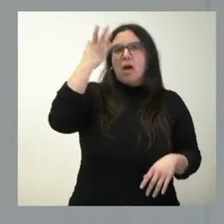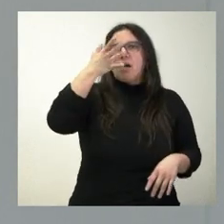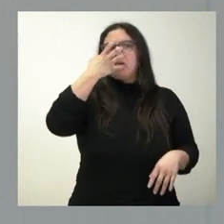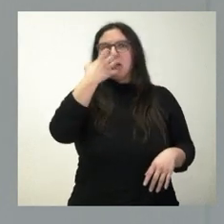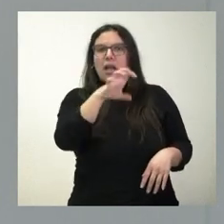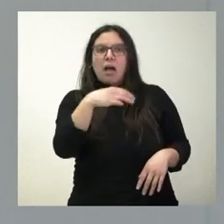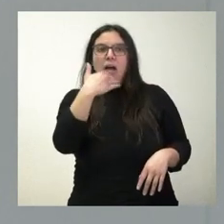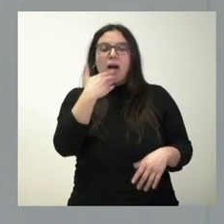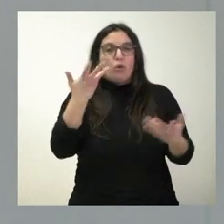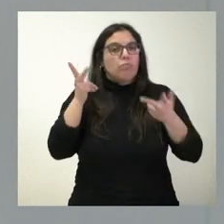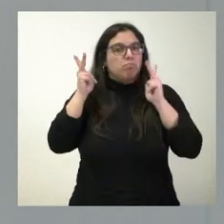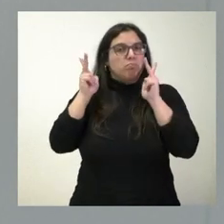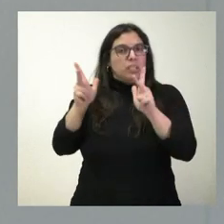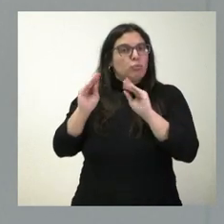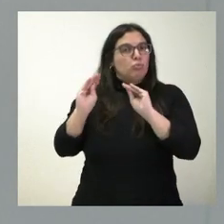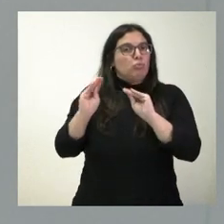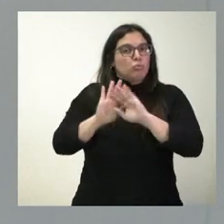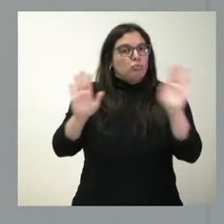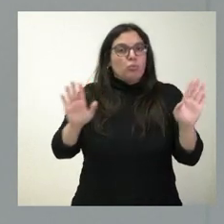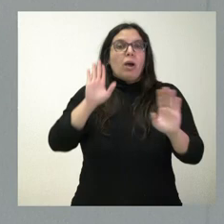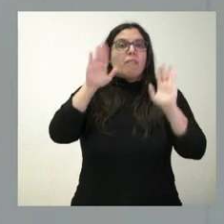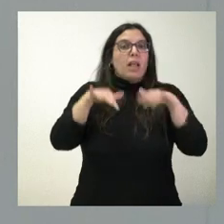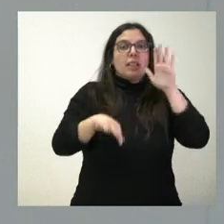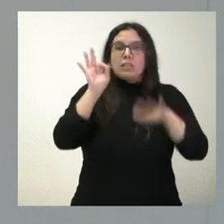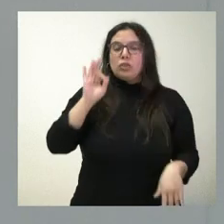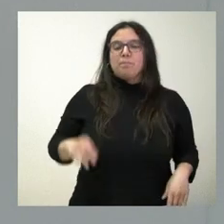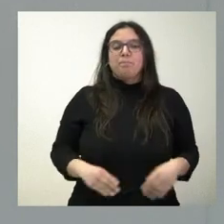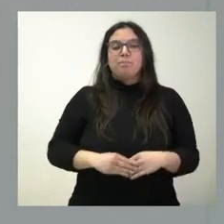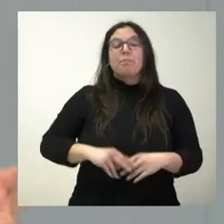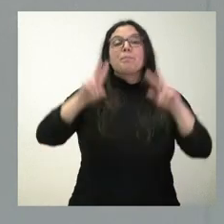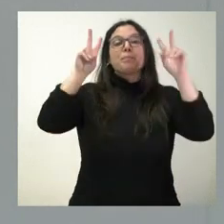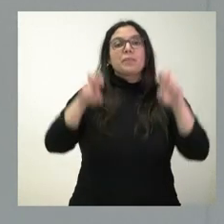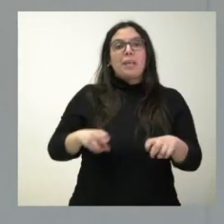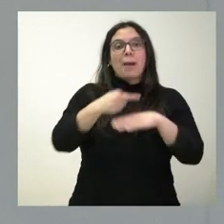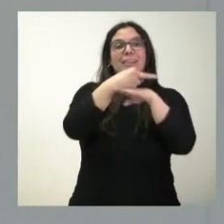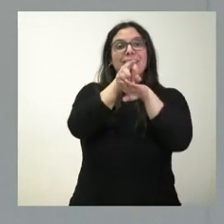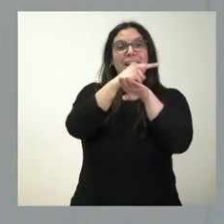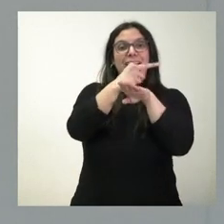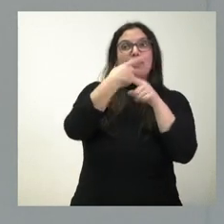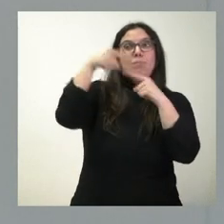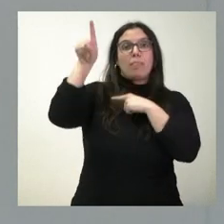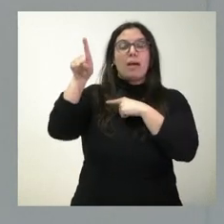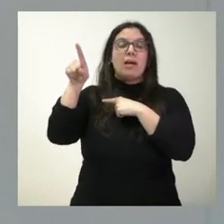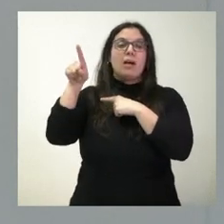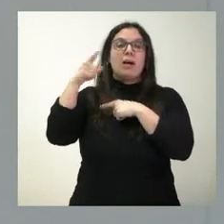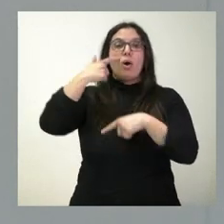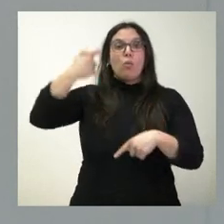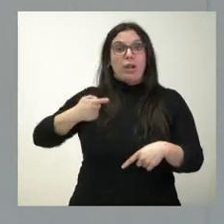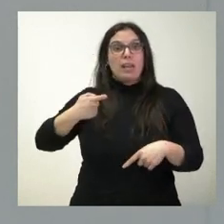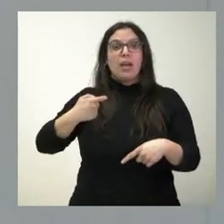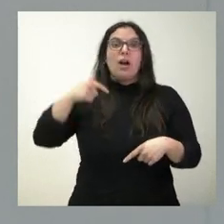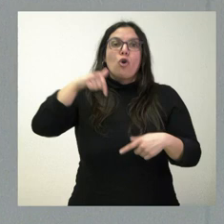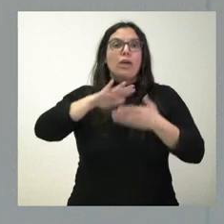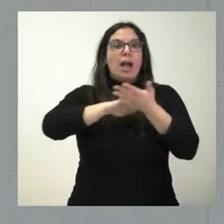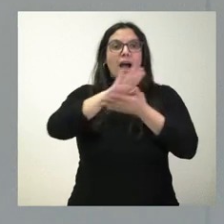las autoridades que corresponden y, finalmente, las autoridades deciden. Sobre el asunto del envío de los tanques, no lo hemos tratado hoy en el Consejo